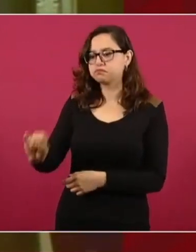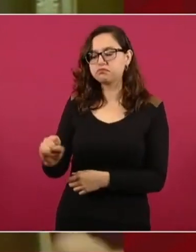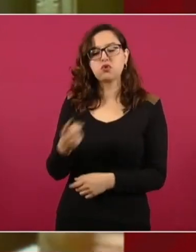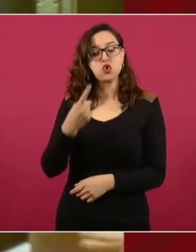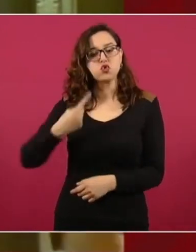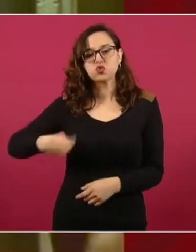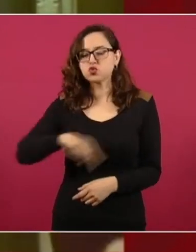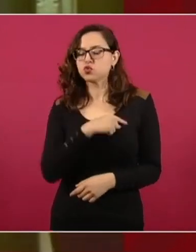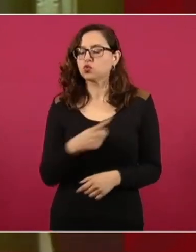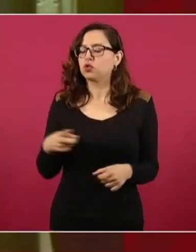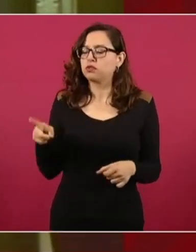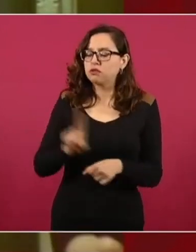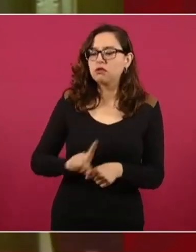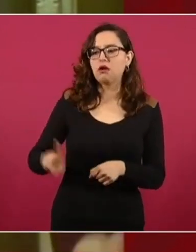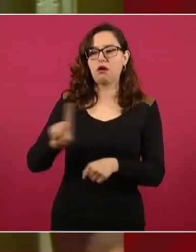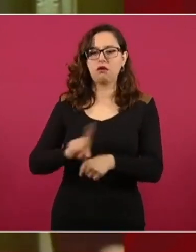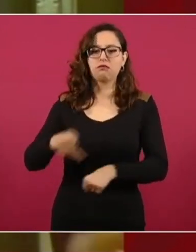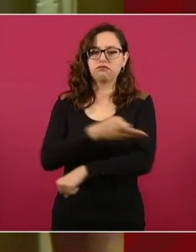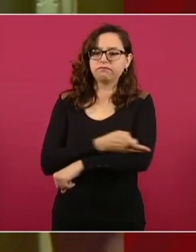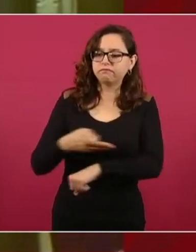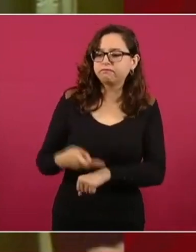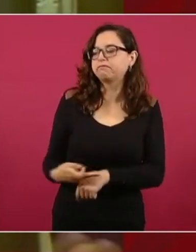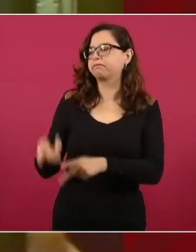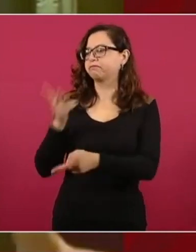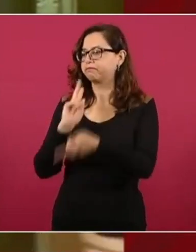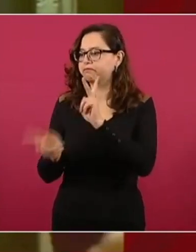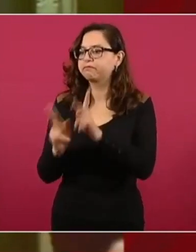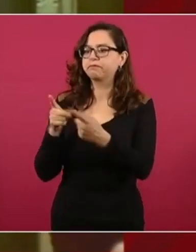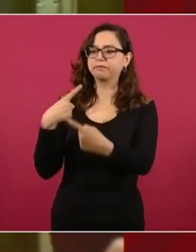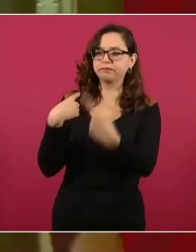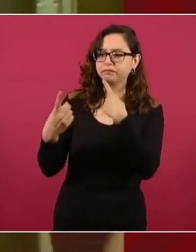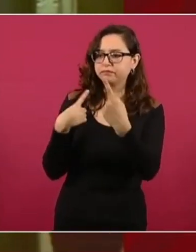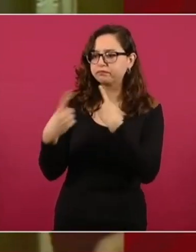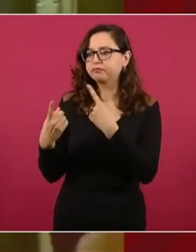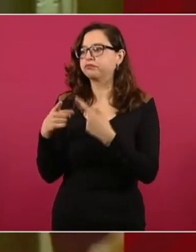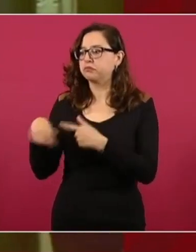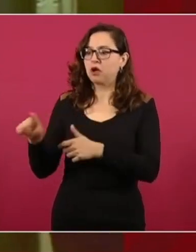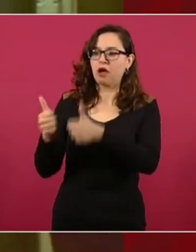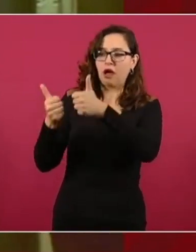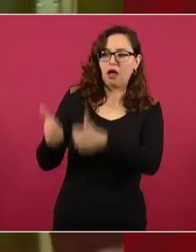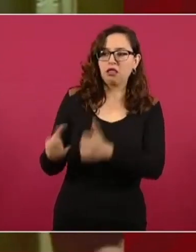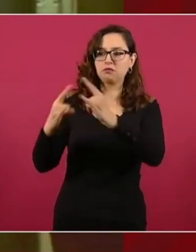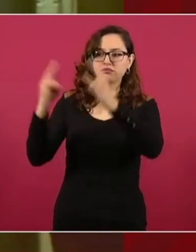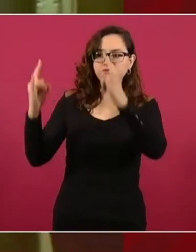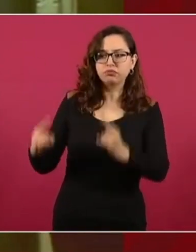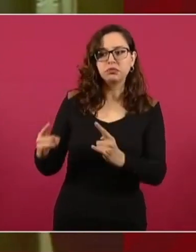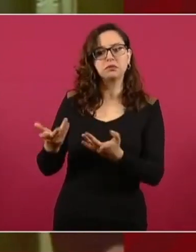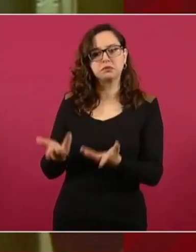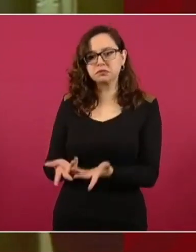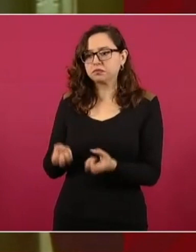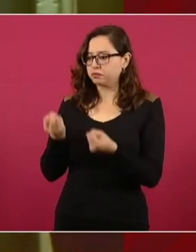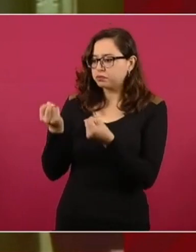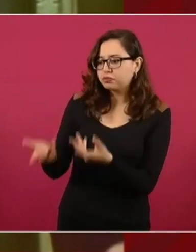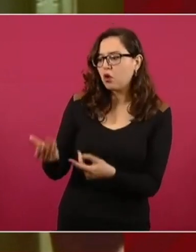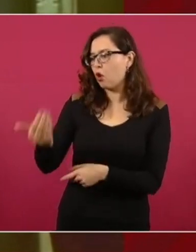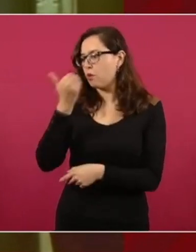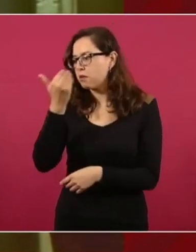acercamos, estamos atendiendo sus necesidades básicas para que la estancia en la mina Pinavete y